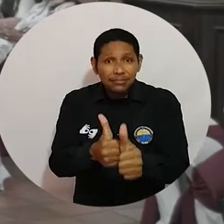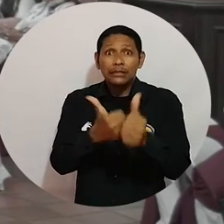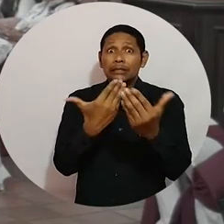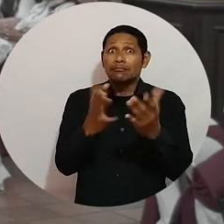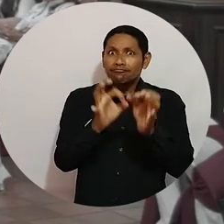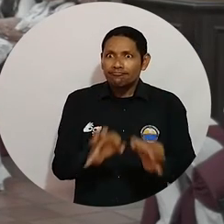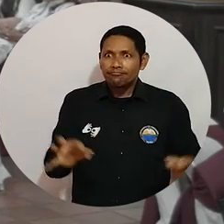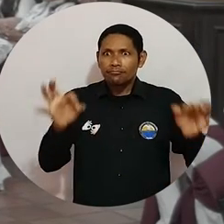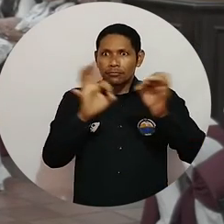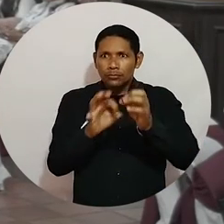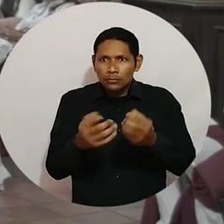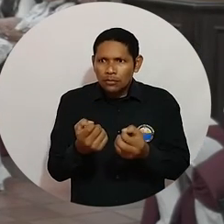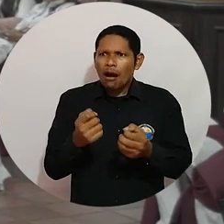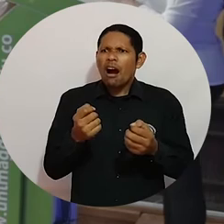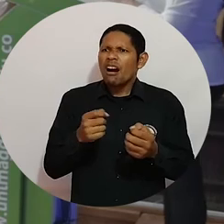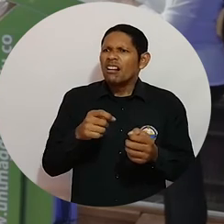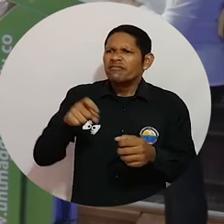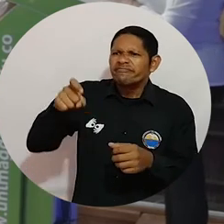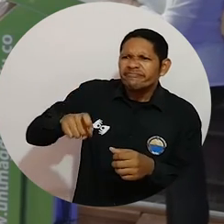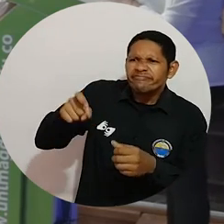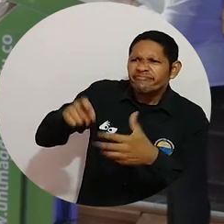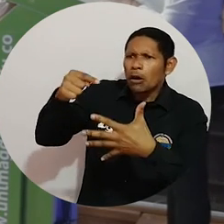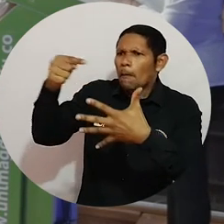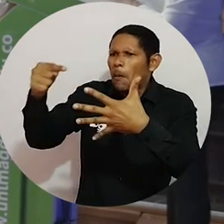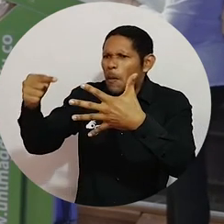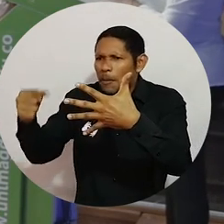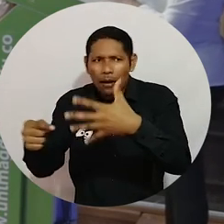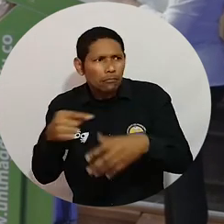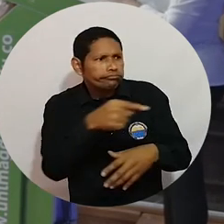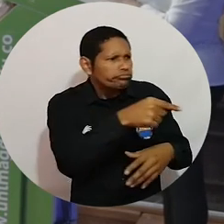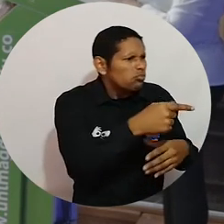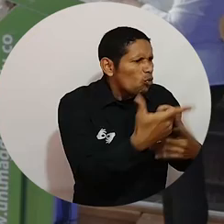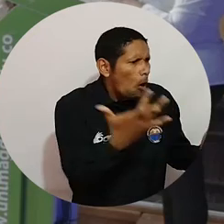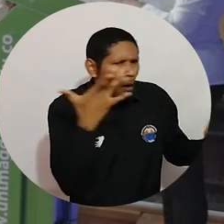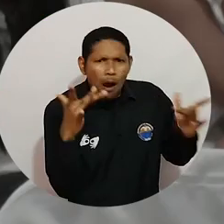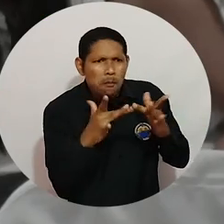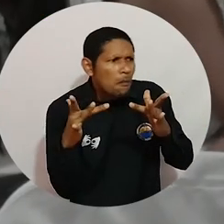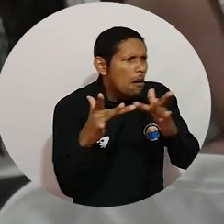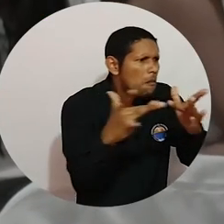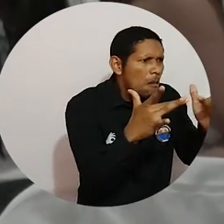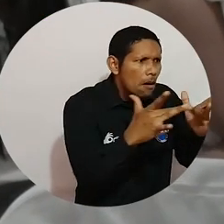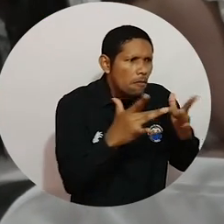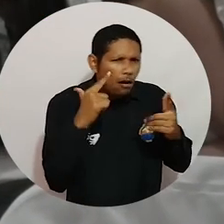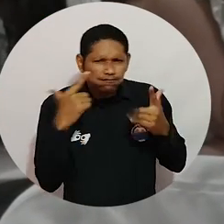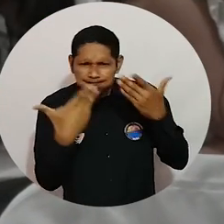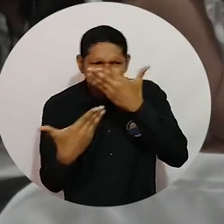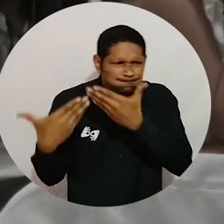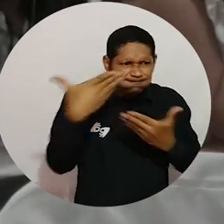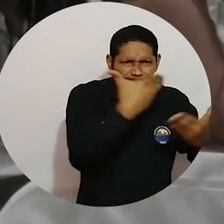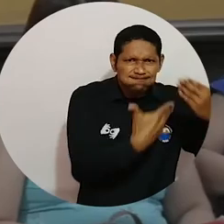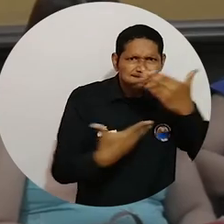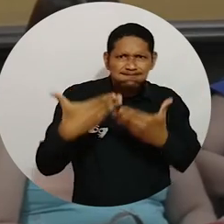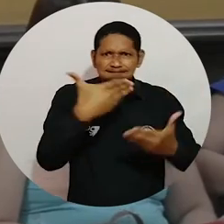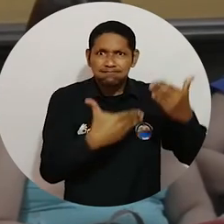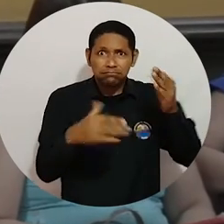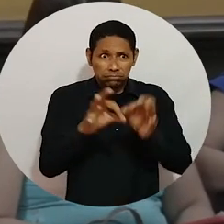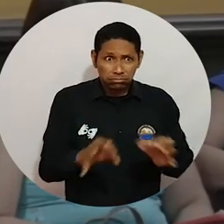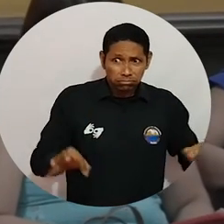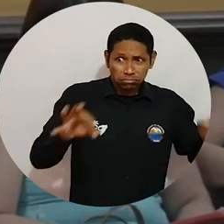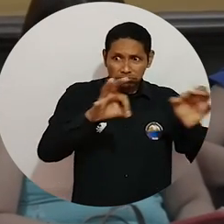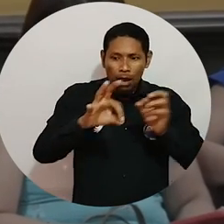iniciativa de seguimiento y acompañamiento permite generar un mapeo para conocer necesidades, tendencias de formación de capital humano y